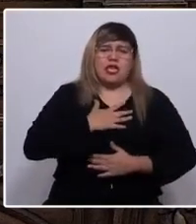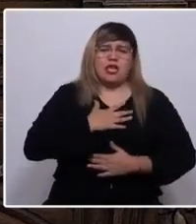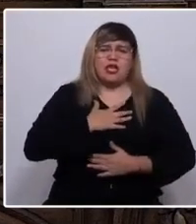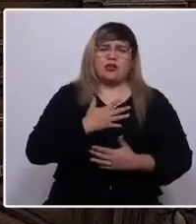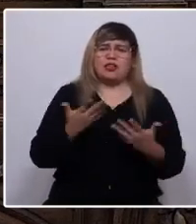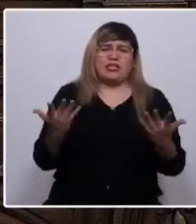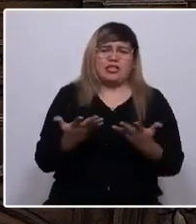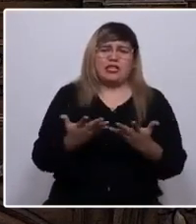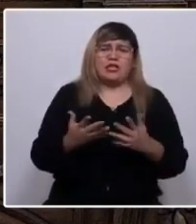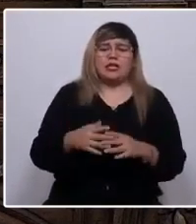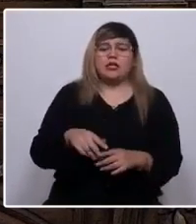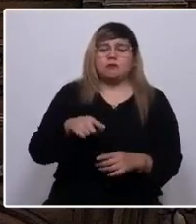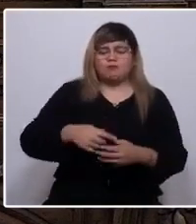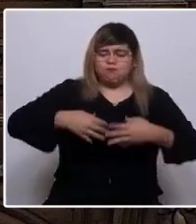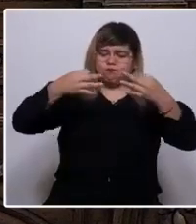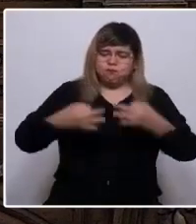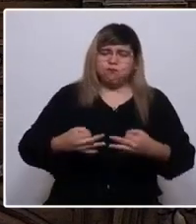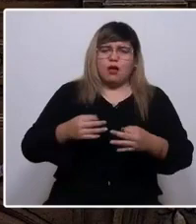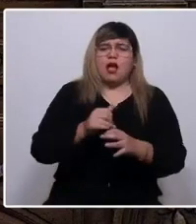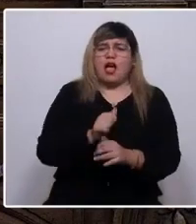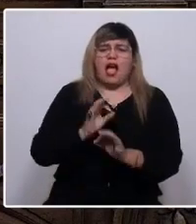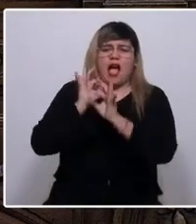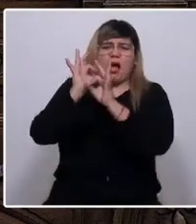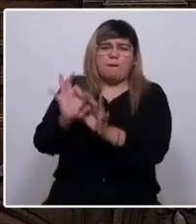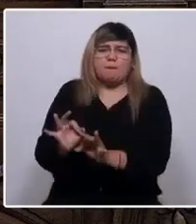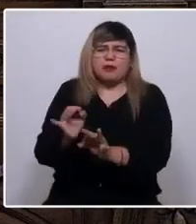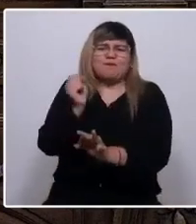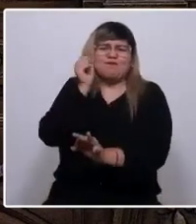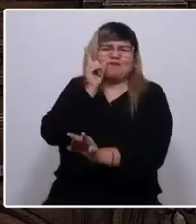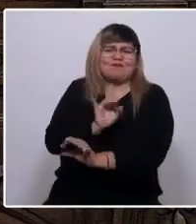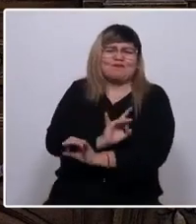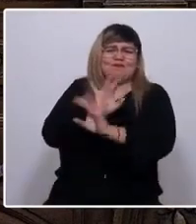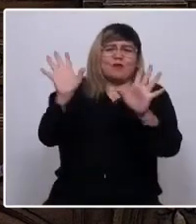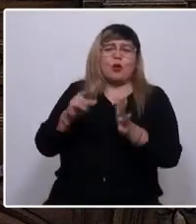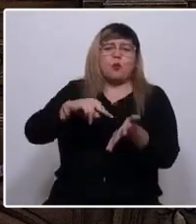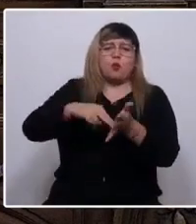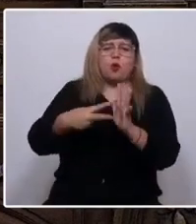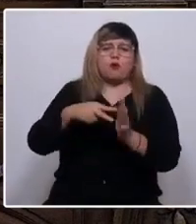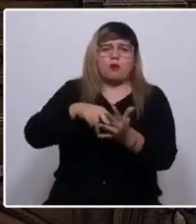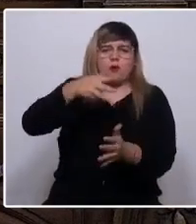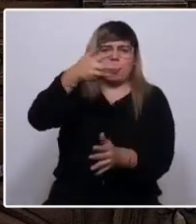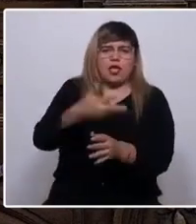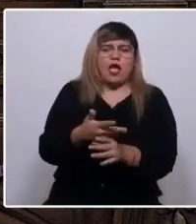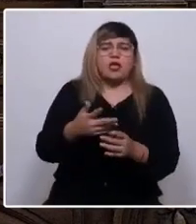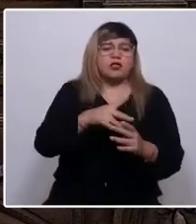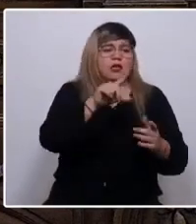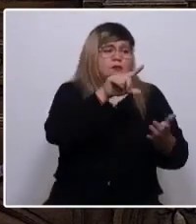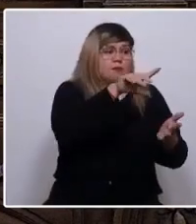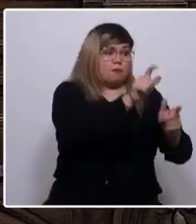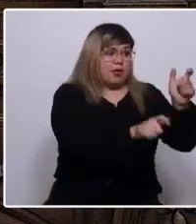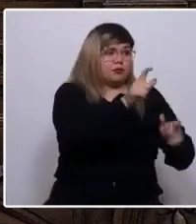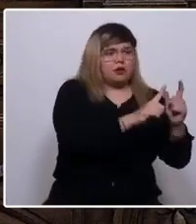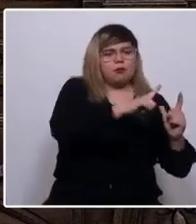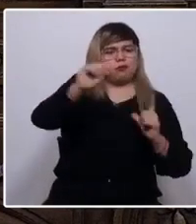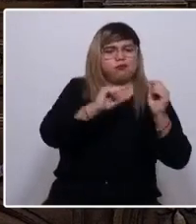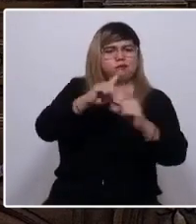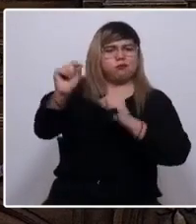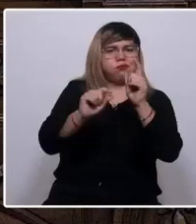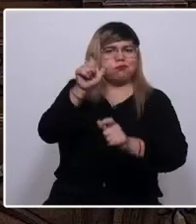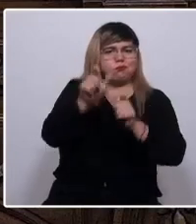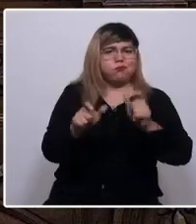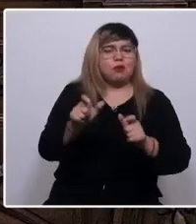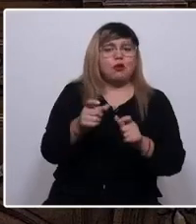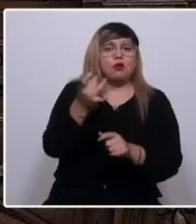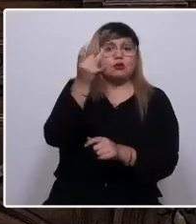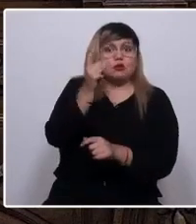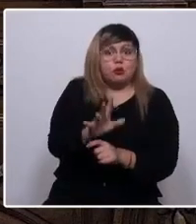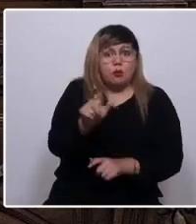establecido que jamás se podrá entender que el problema de la migración masiva no son